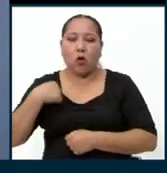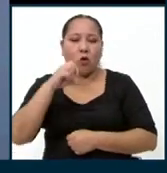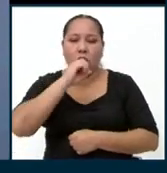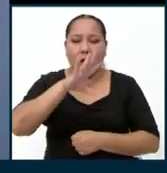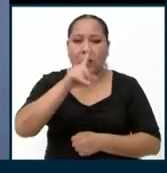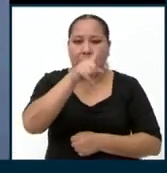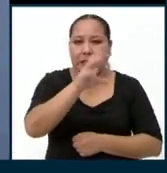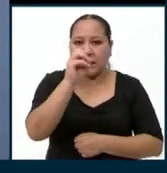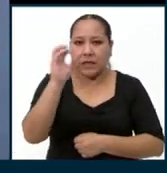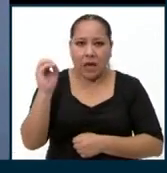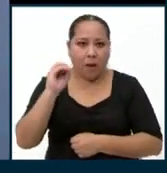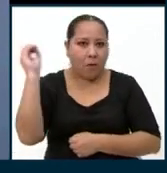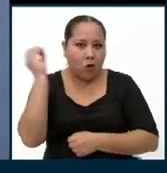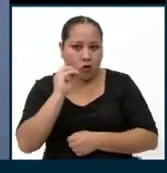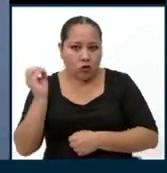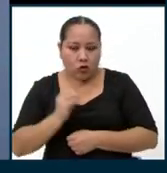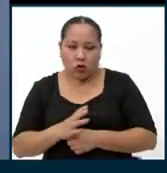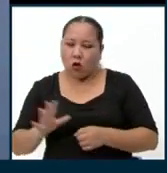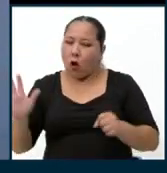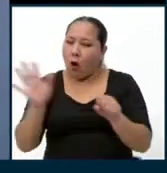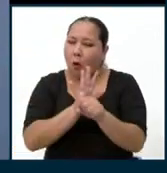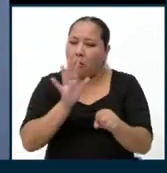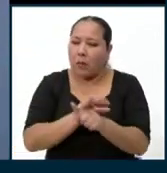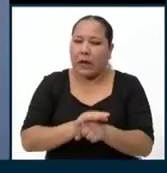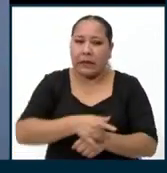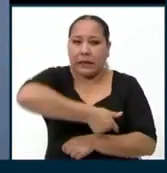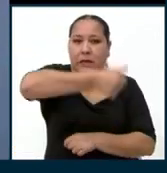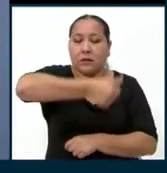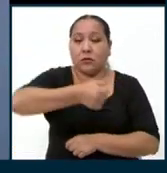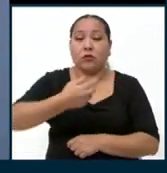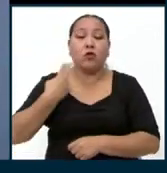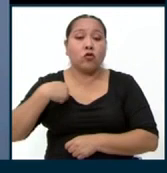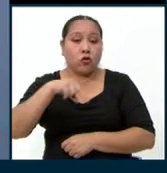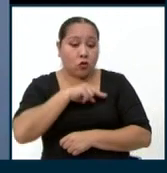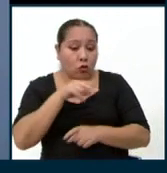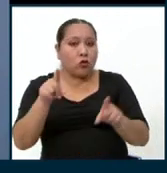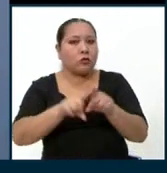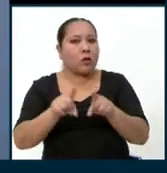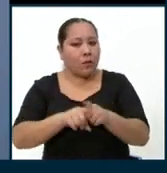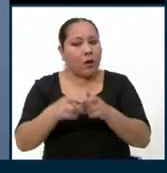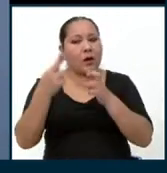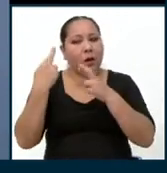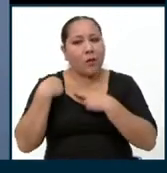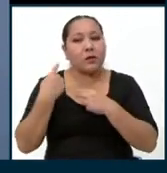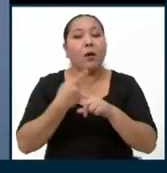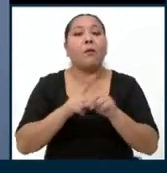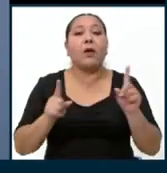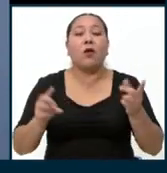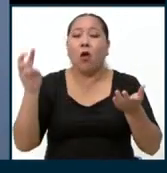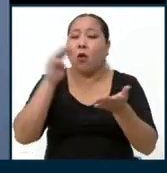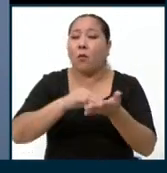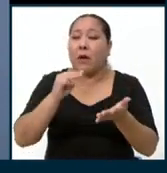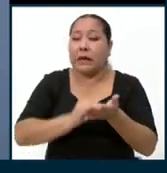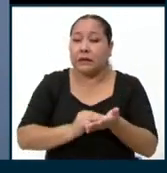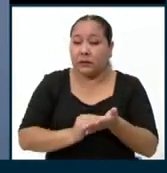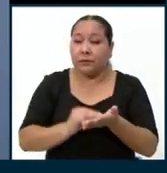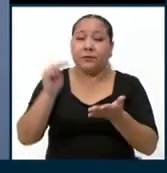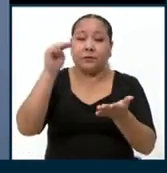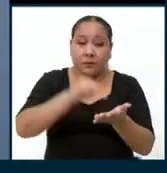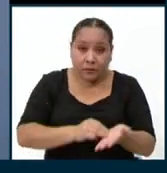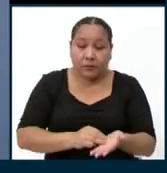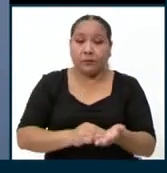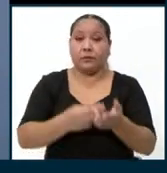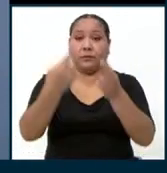sea una responsabilidad de nuestros gobernantes. Nosotros también tenemos una responsabilidad, pero creo que el mayor peso de esta